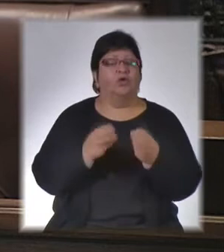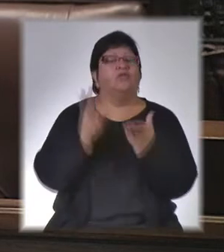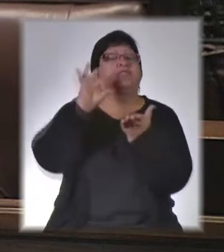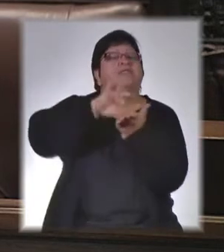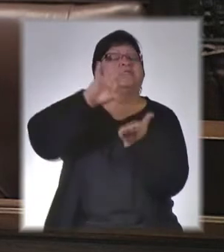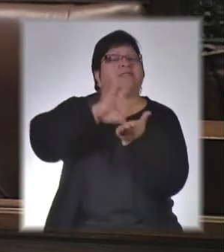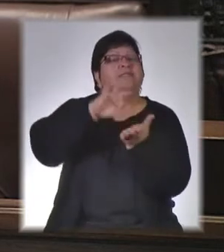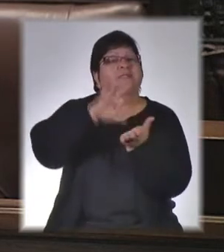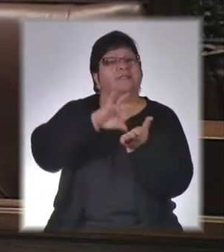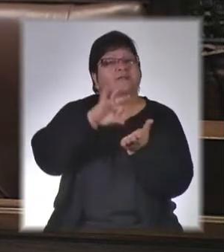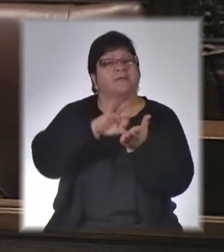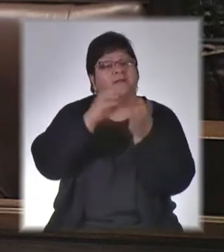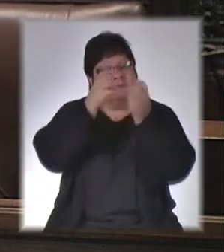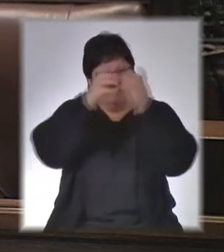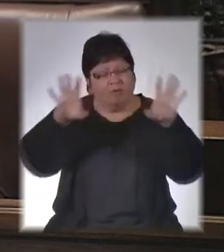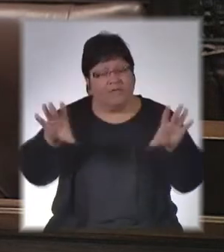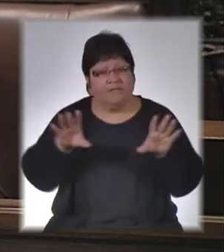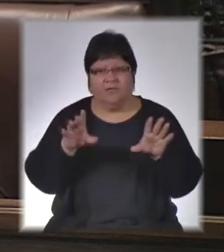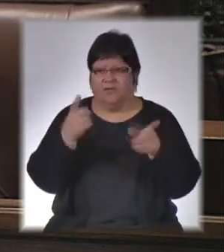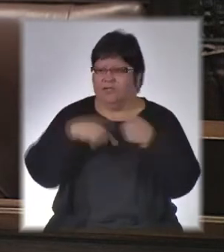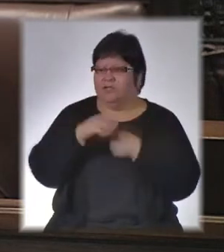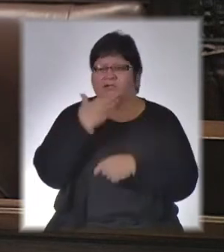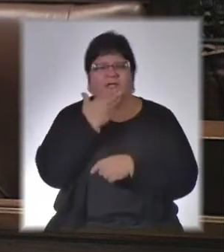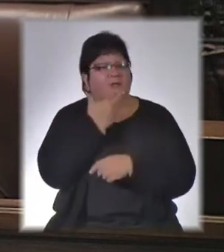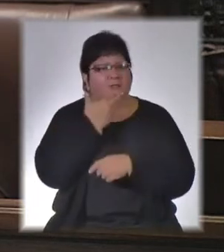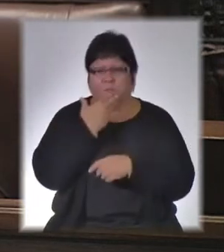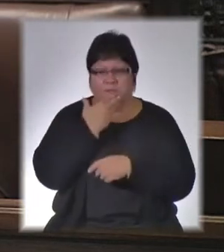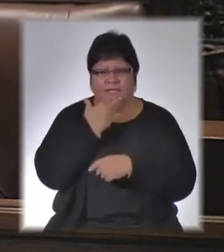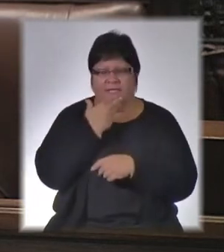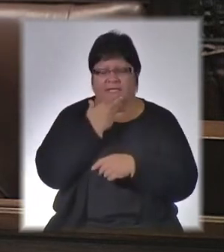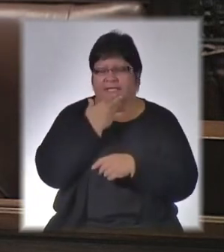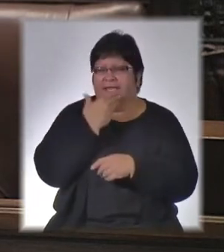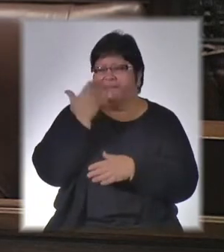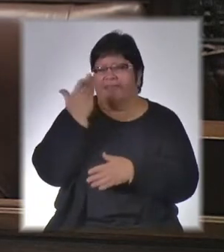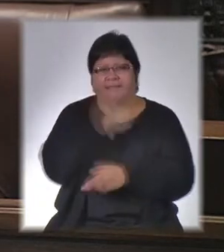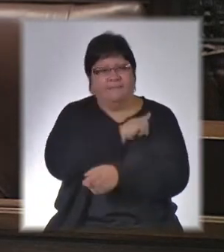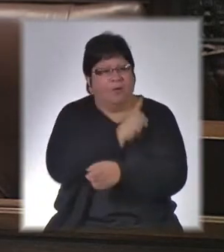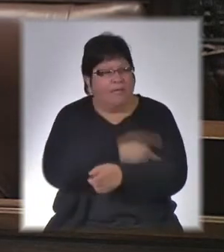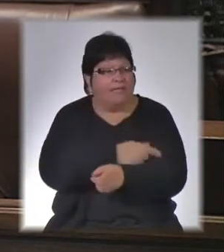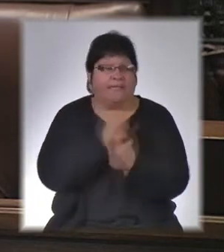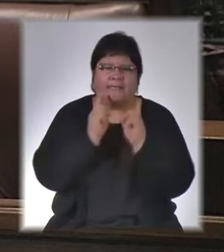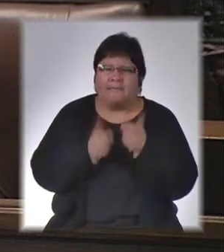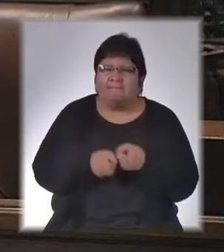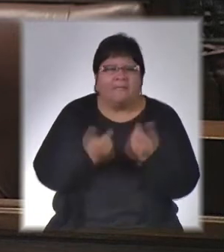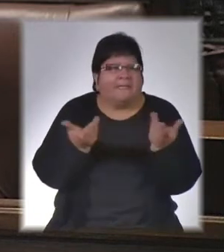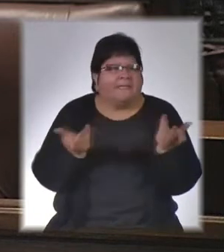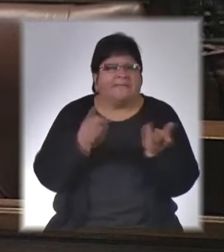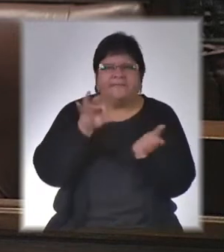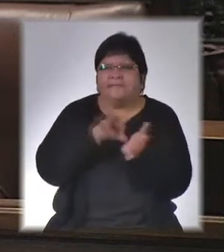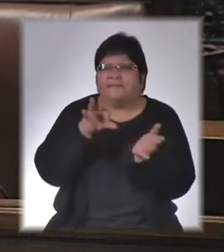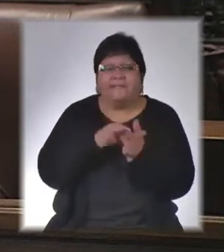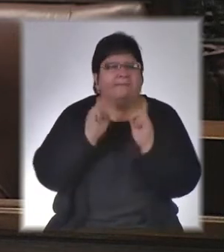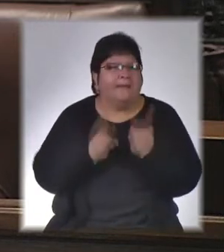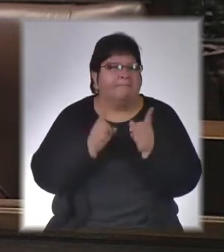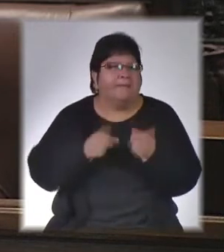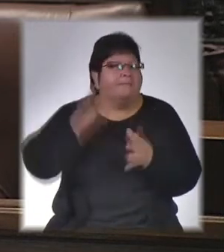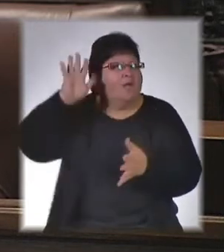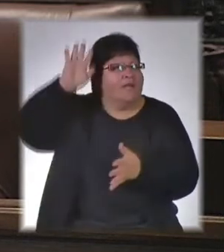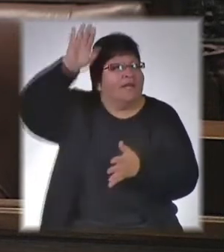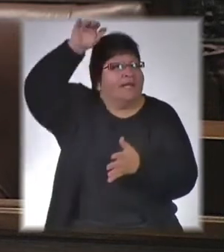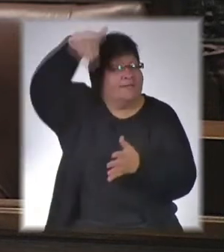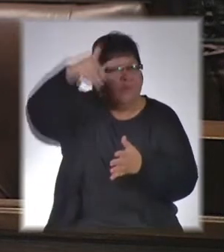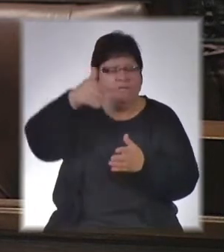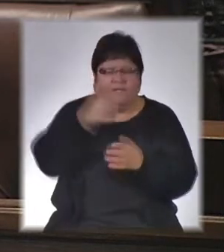en duda uno de sus poderes es poner en duda al sistema mismo democrático republicano. Y cuando se considera que esto pasó hace mucho